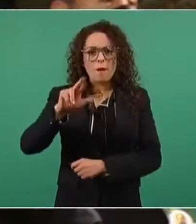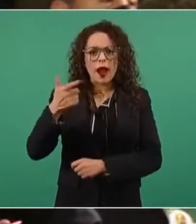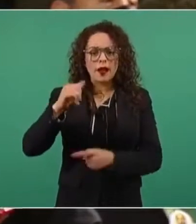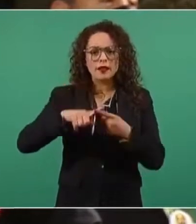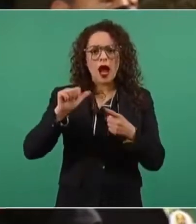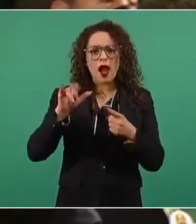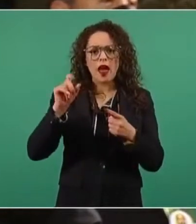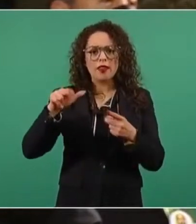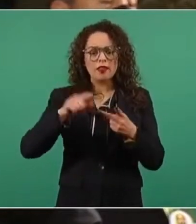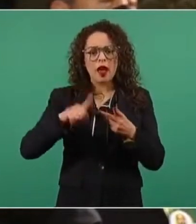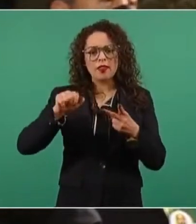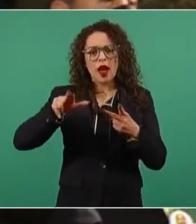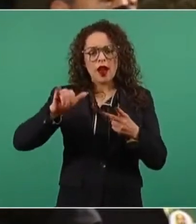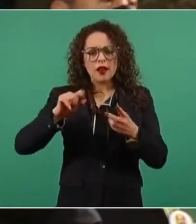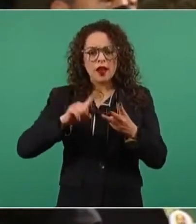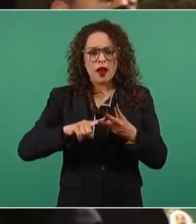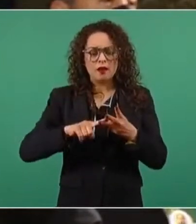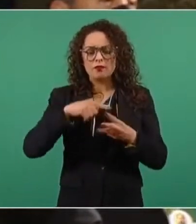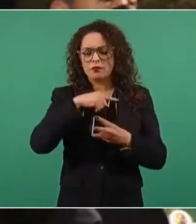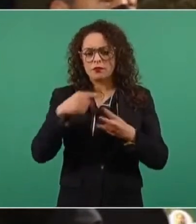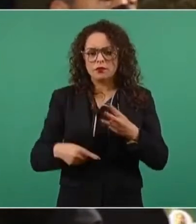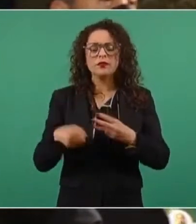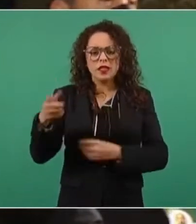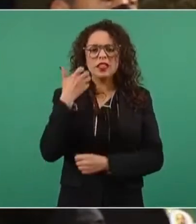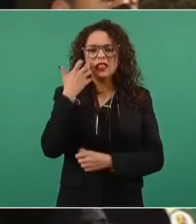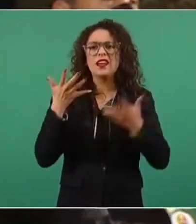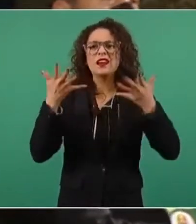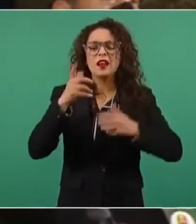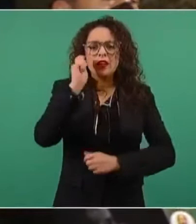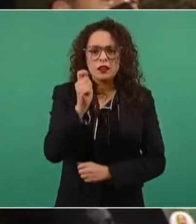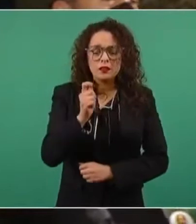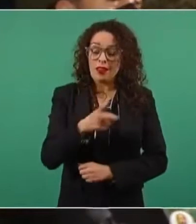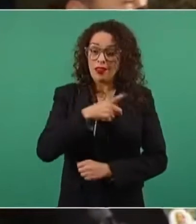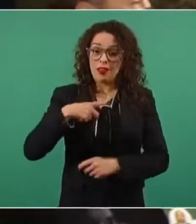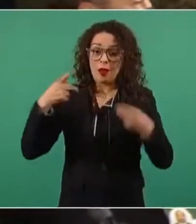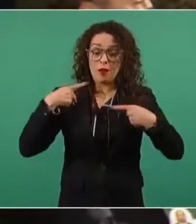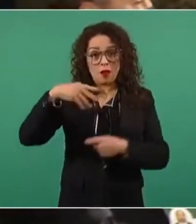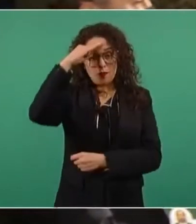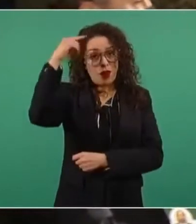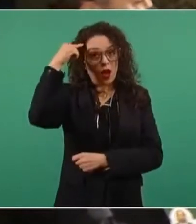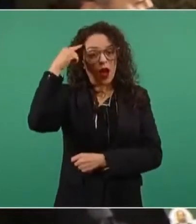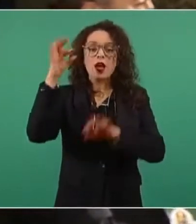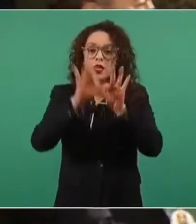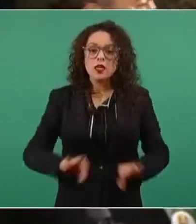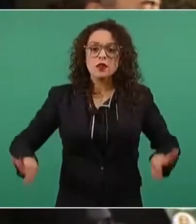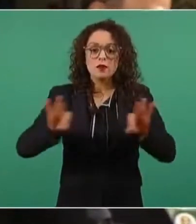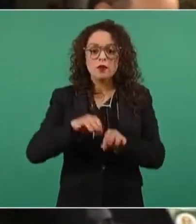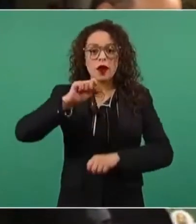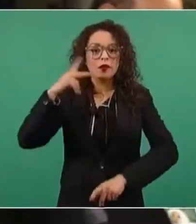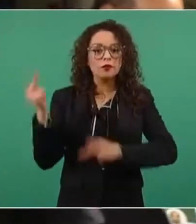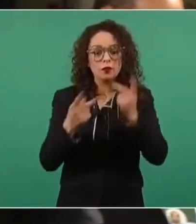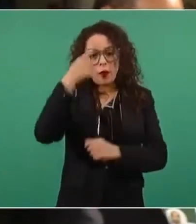Baena, Tania Cepeda, quienes buscan hacer conciencia sobre la importancia de la consulta y enjuiciar a